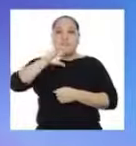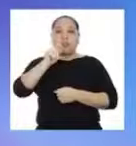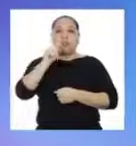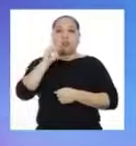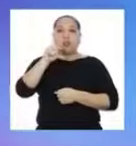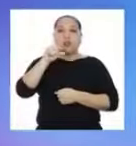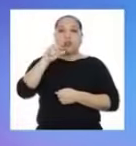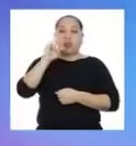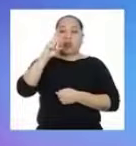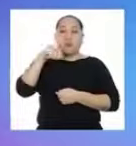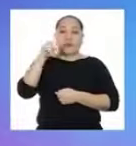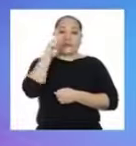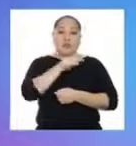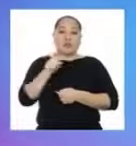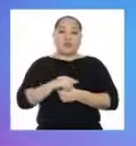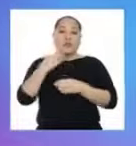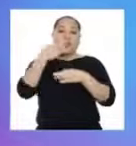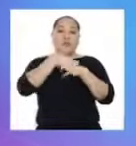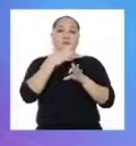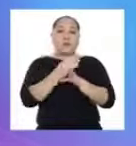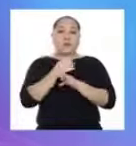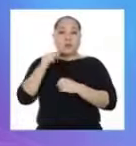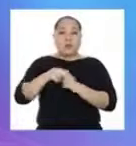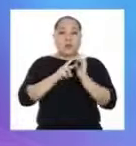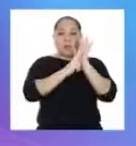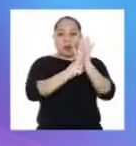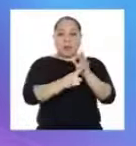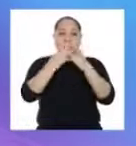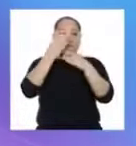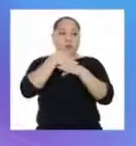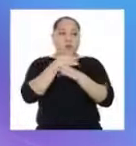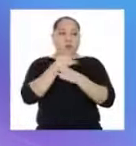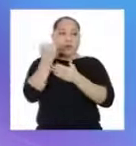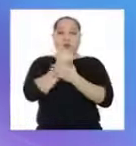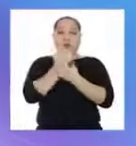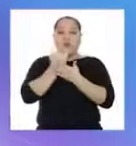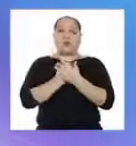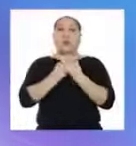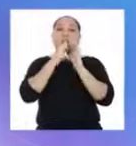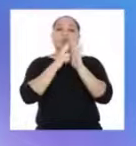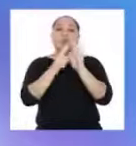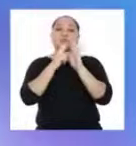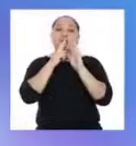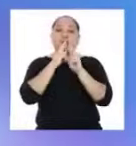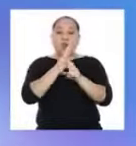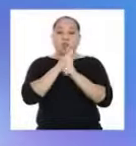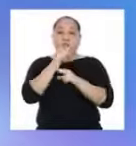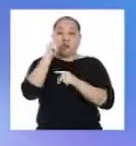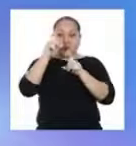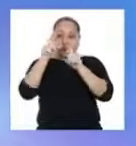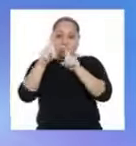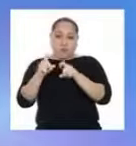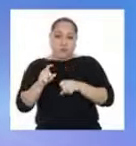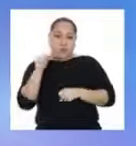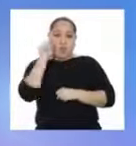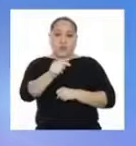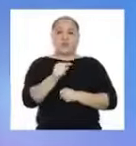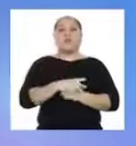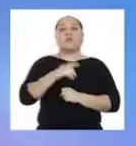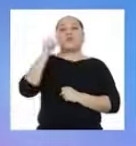los pictogramas. Estos son una manera de representar de forma gráfica los resultados de una encuesta.